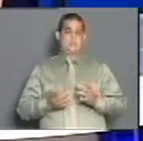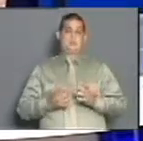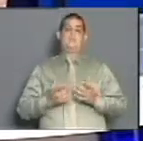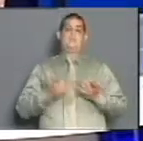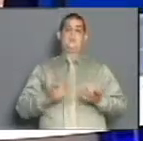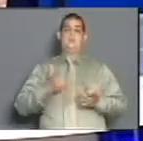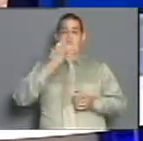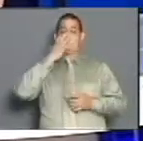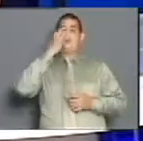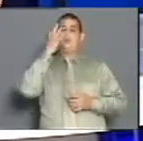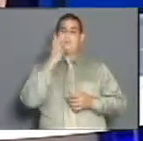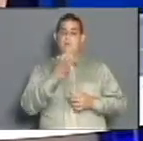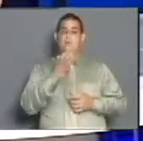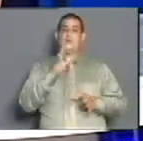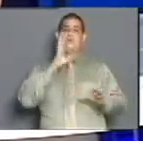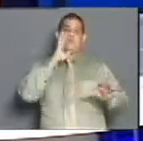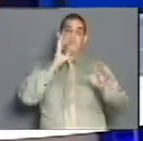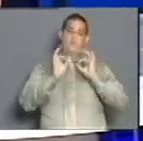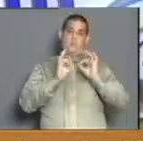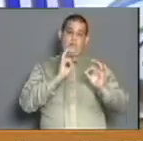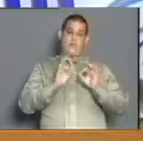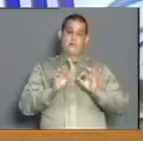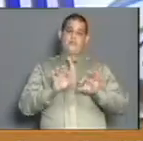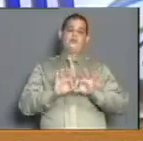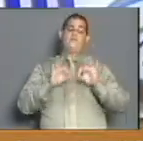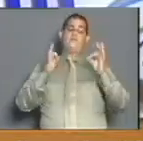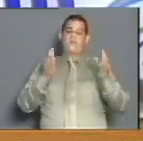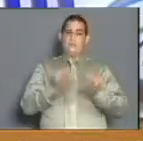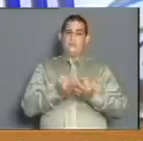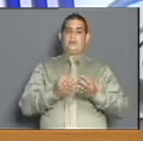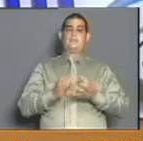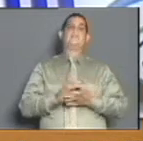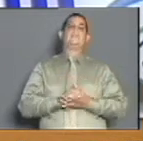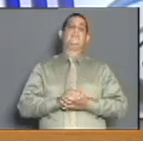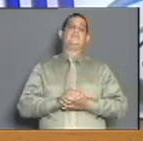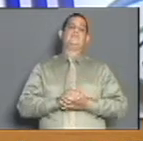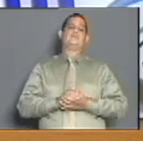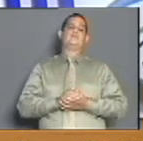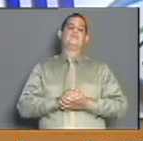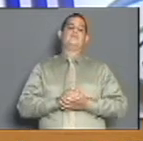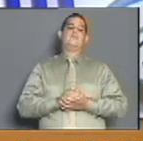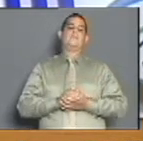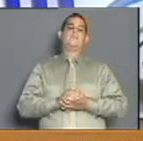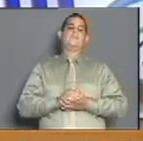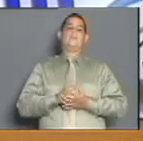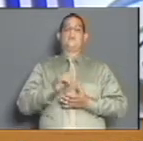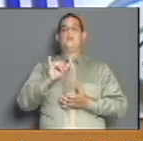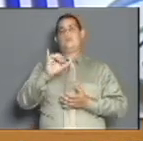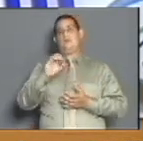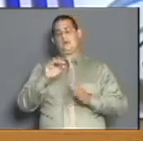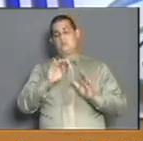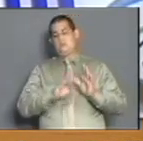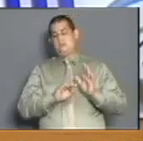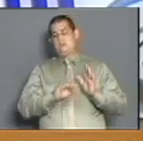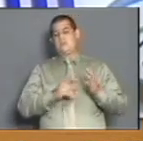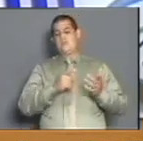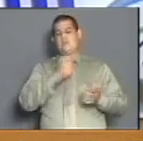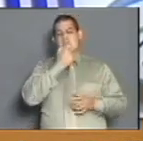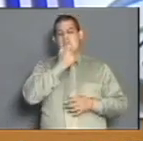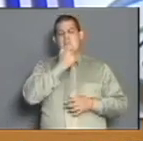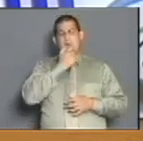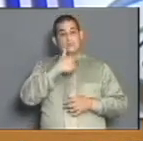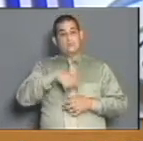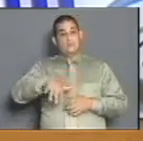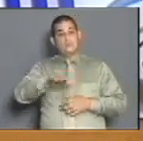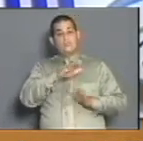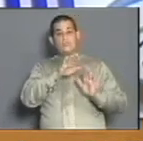que extremar las medidas para... Y usted, con su familia, igual. Bajan los mayores de 60 años, pero bajan los niños también. Pero claro, si